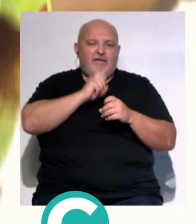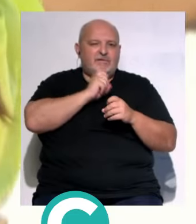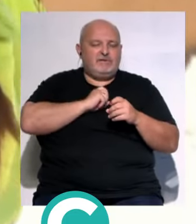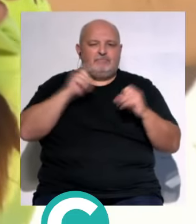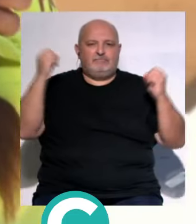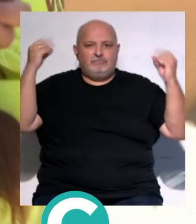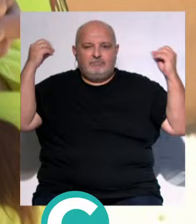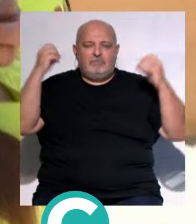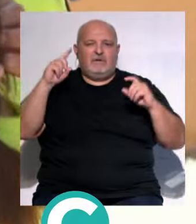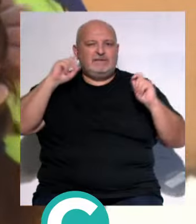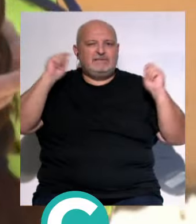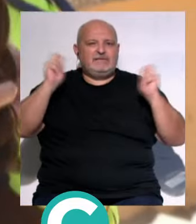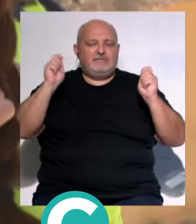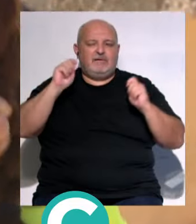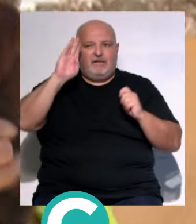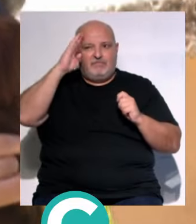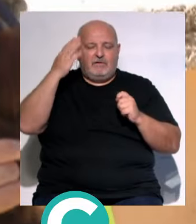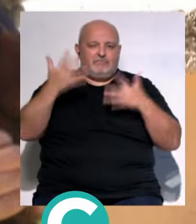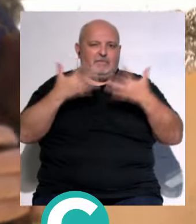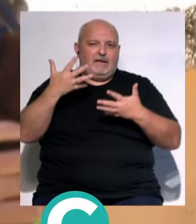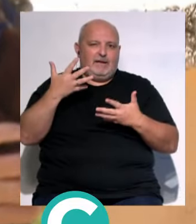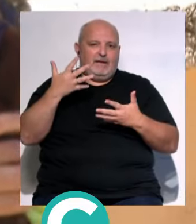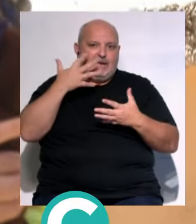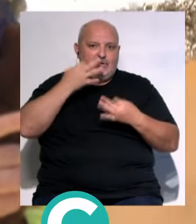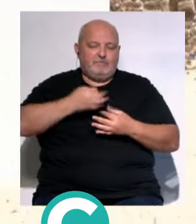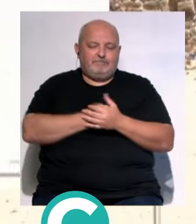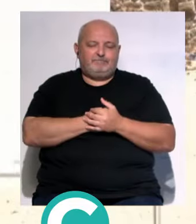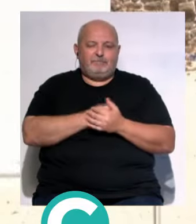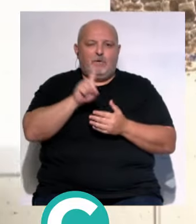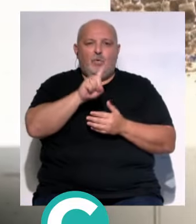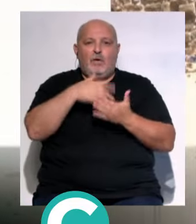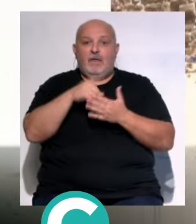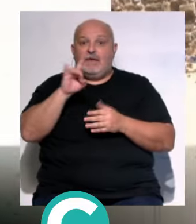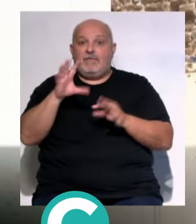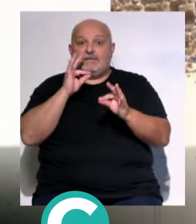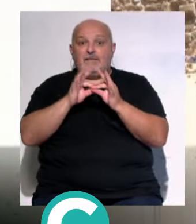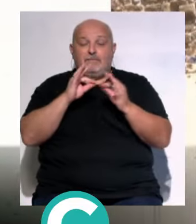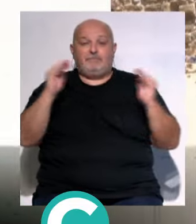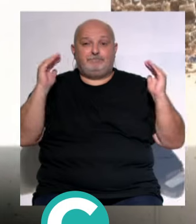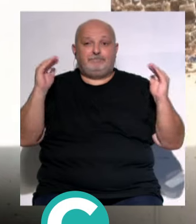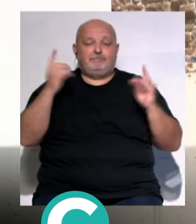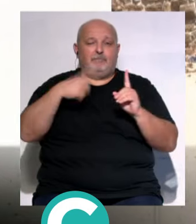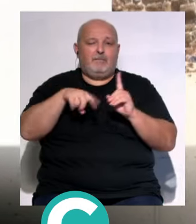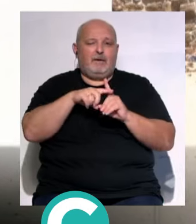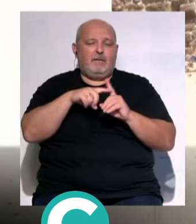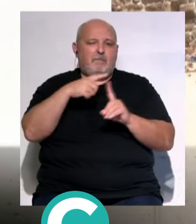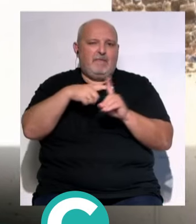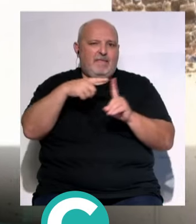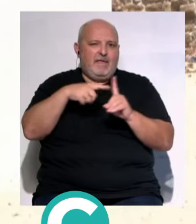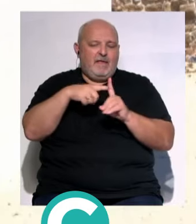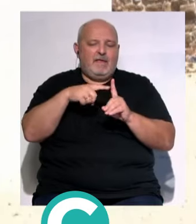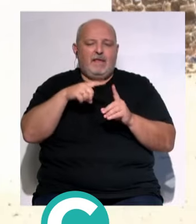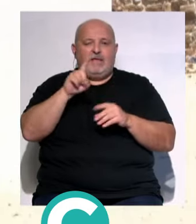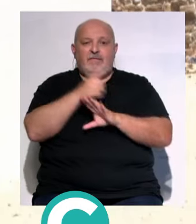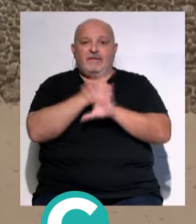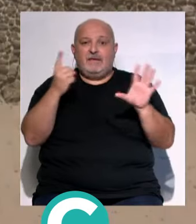de los servicios de salvamento... ...para evitar cualquier riesgo. Será del 1 al 15 de septiembre... ...cuando vuelva la temporada media... ...y del